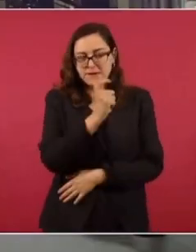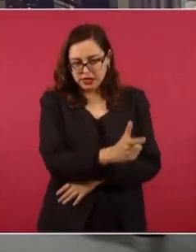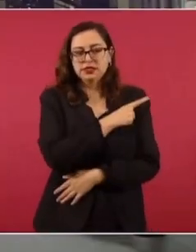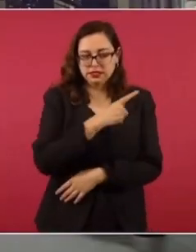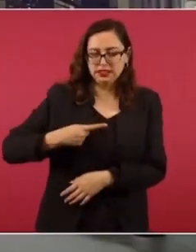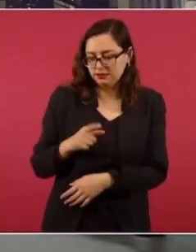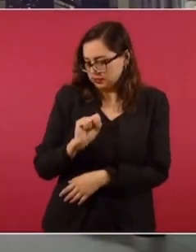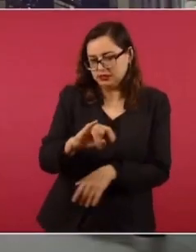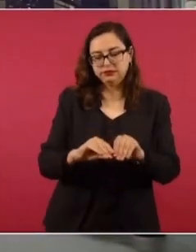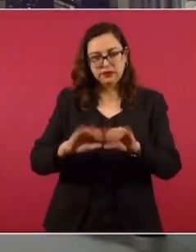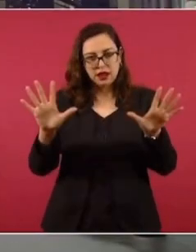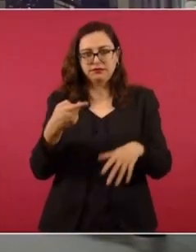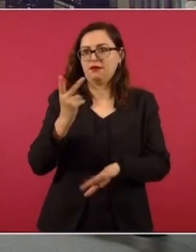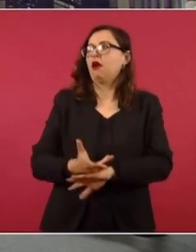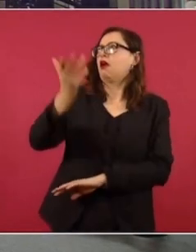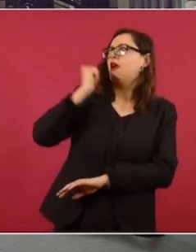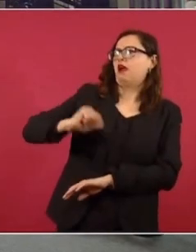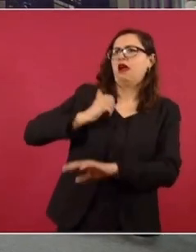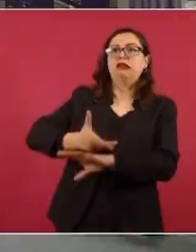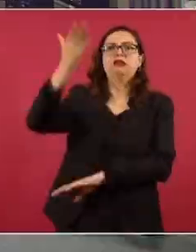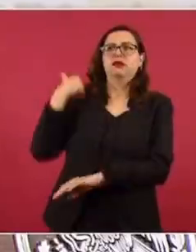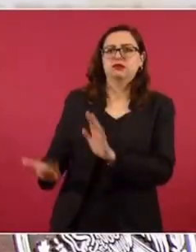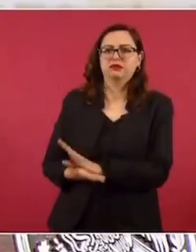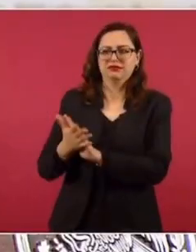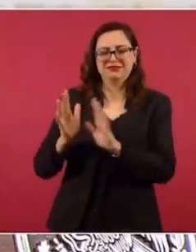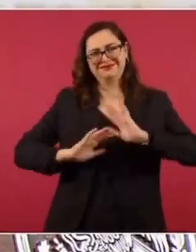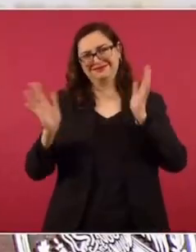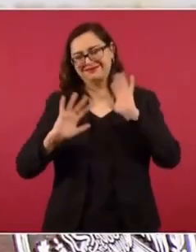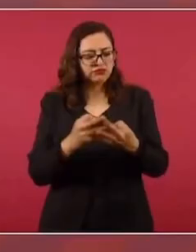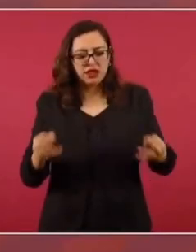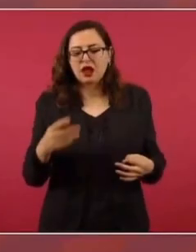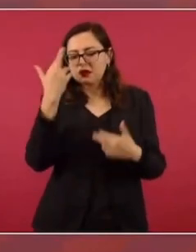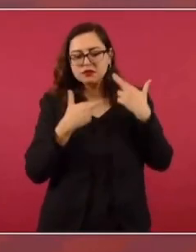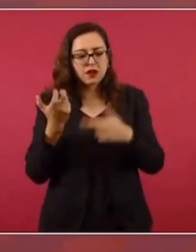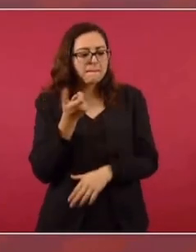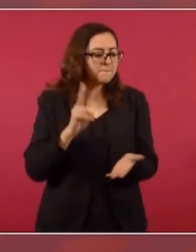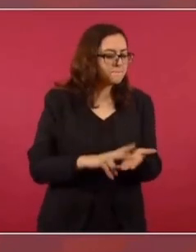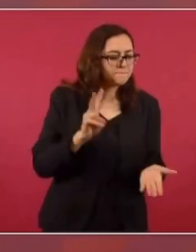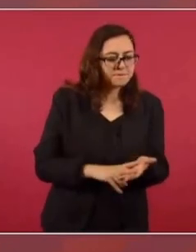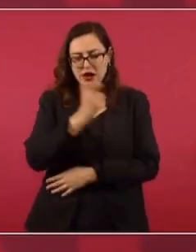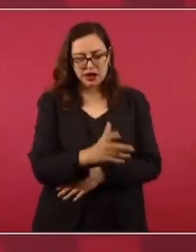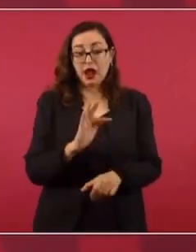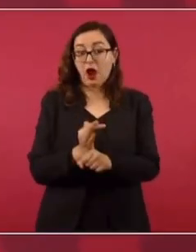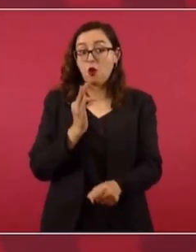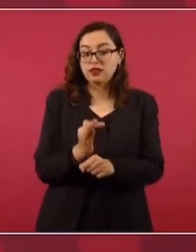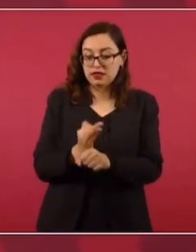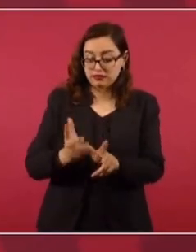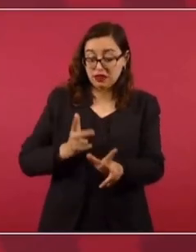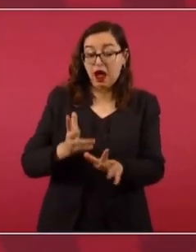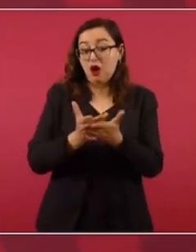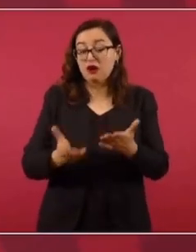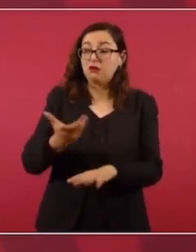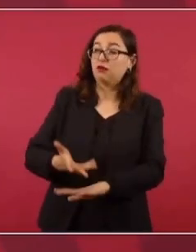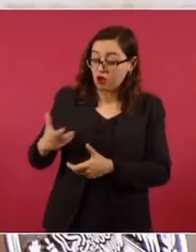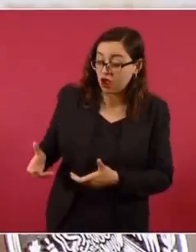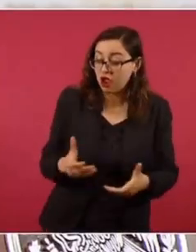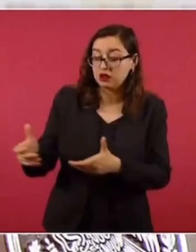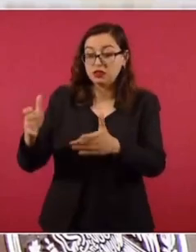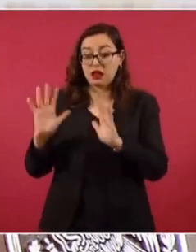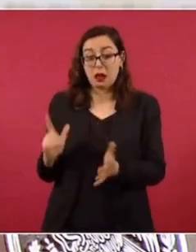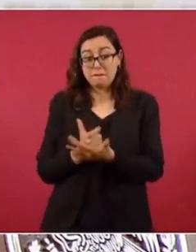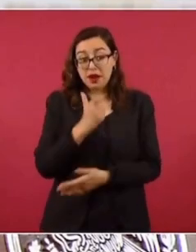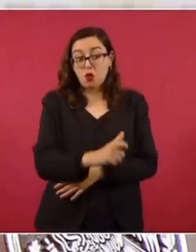porque no podemos nosotros pagar más de lo que se establece en un avalúo. Y que si es cierto de que hace 50 años hicieron la carretera,